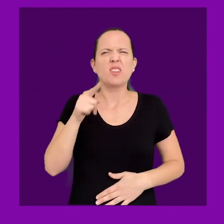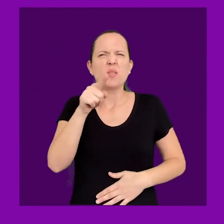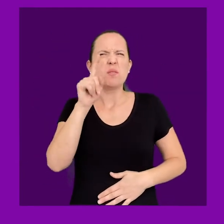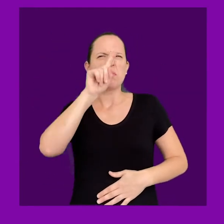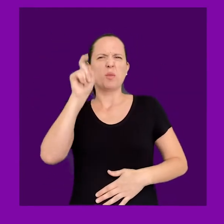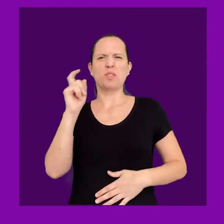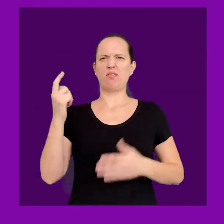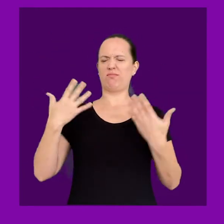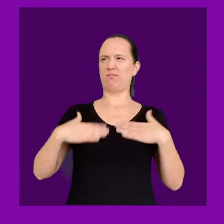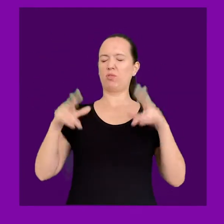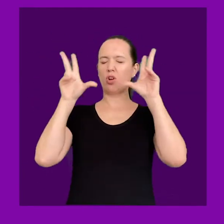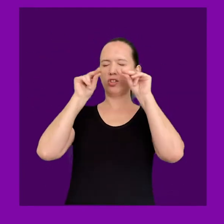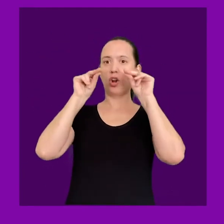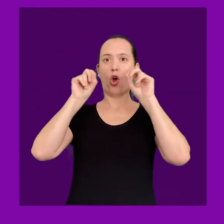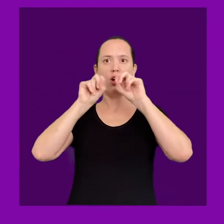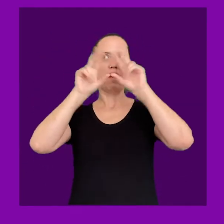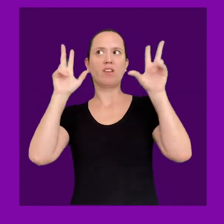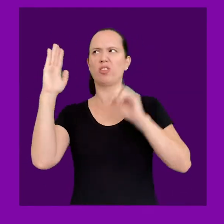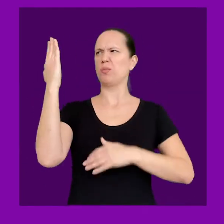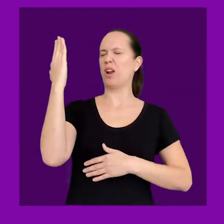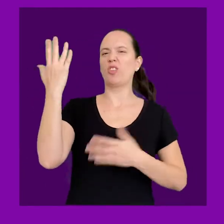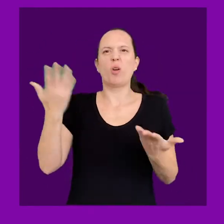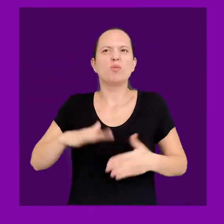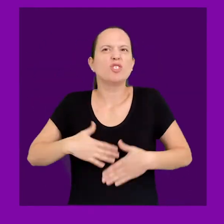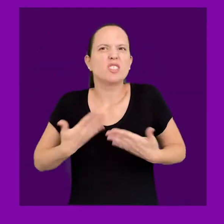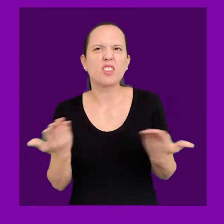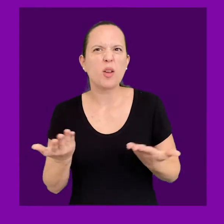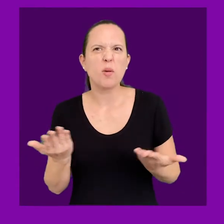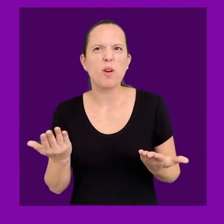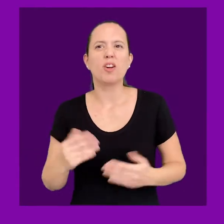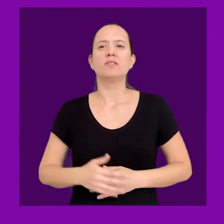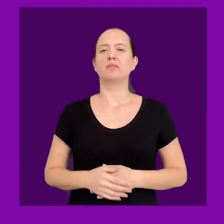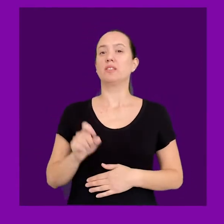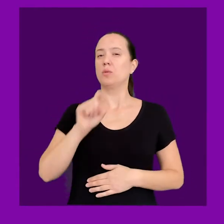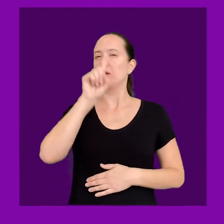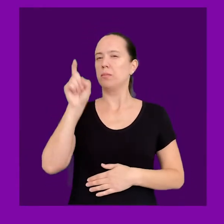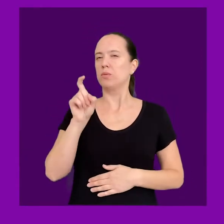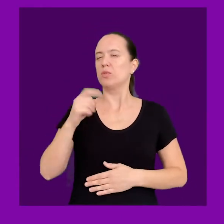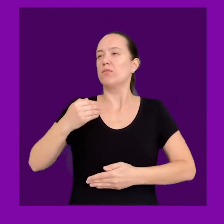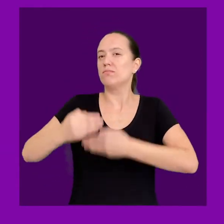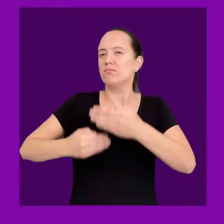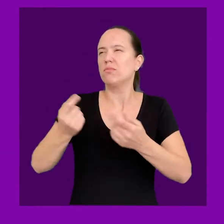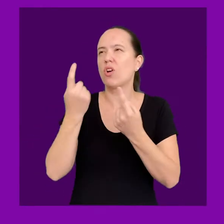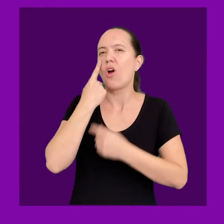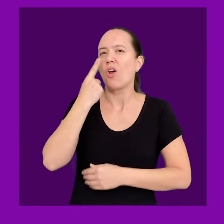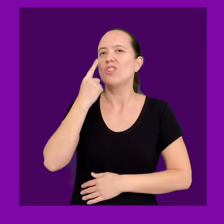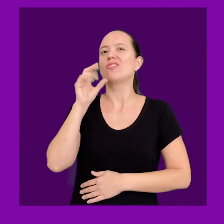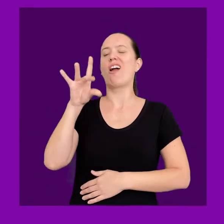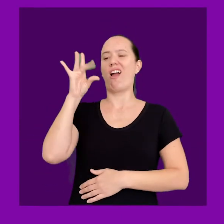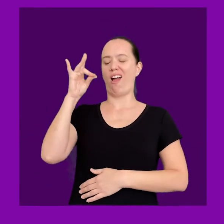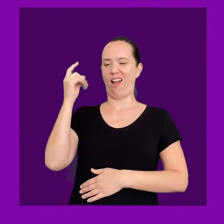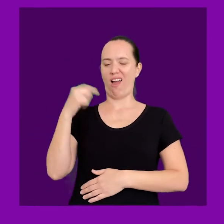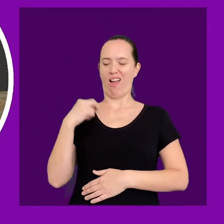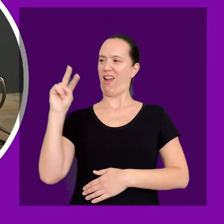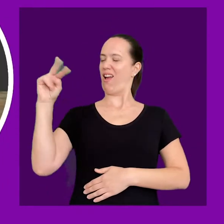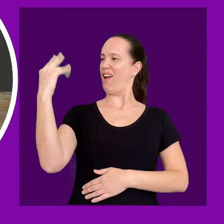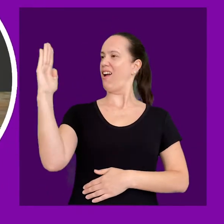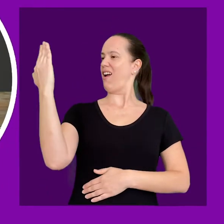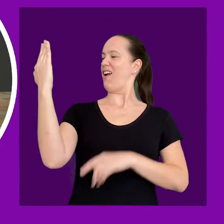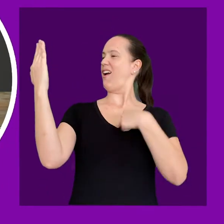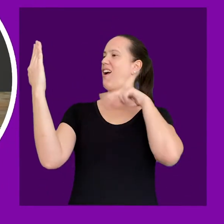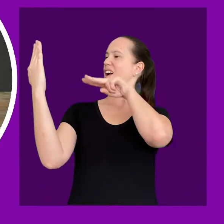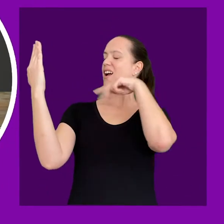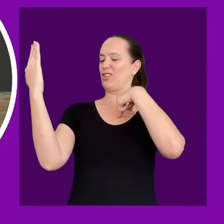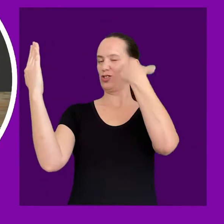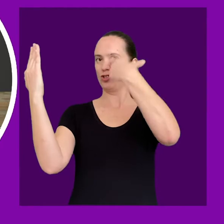al observar tu cuerpo con los ojos cerrados y luego mirándote en el espejo? En este proceso de reconocimiento se va desarrollando